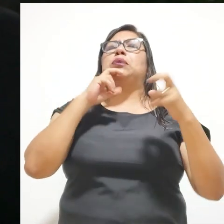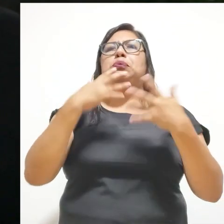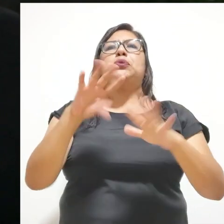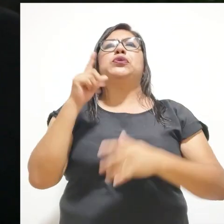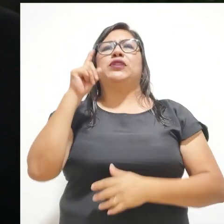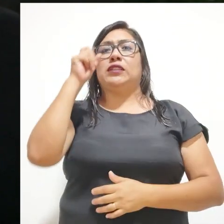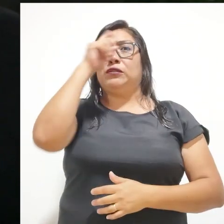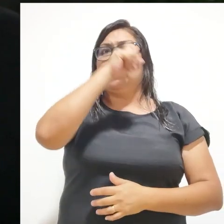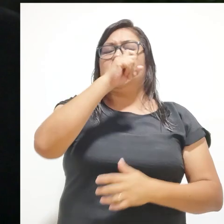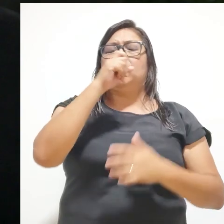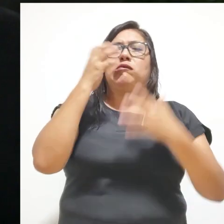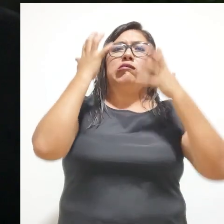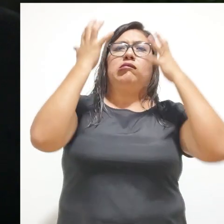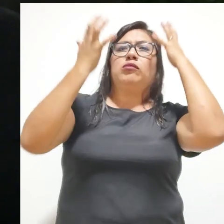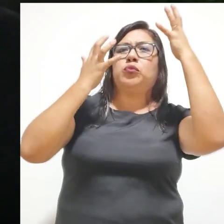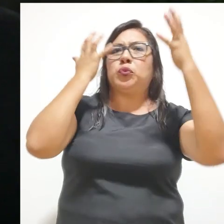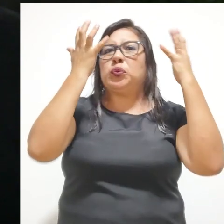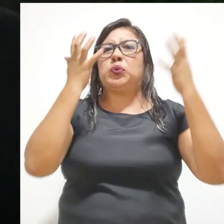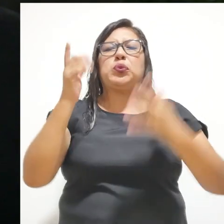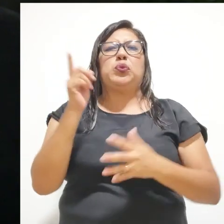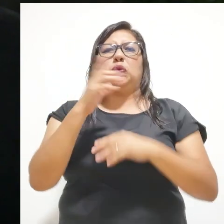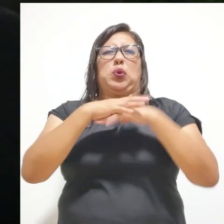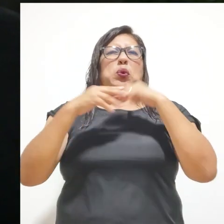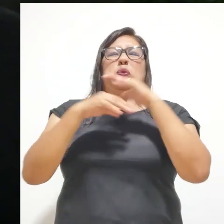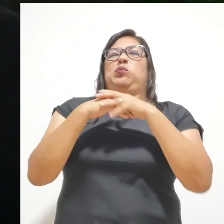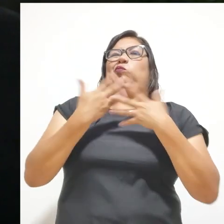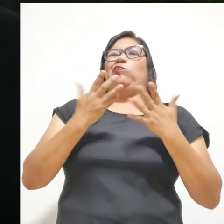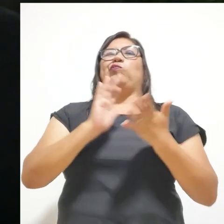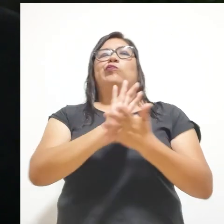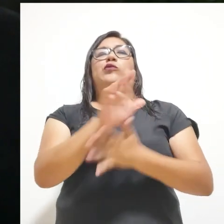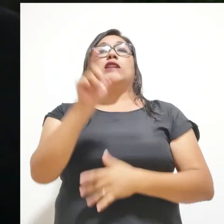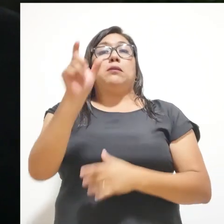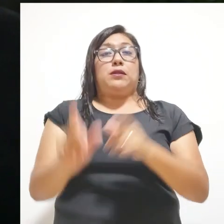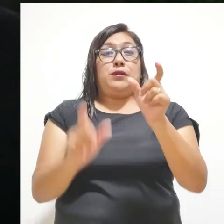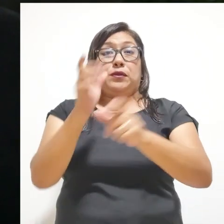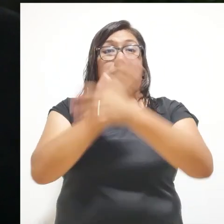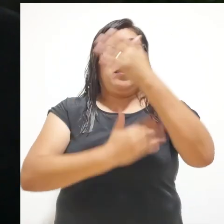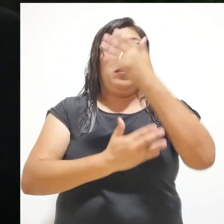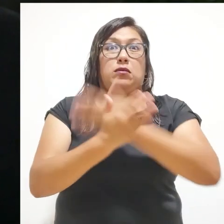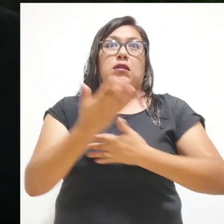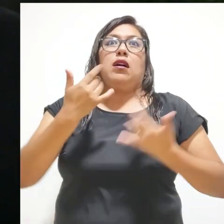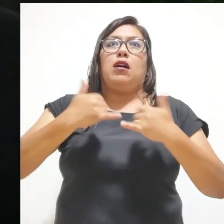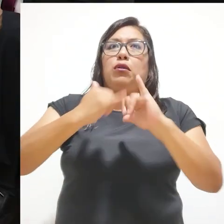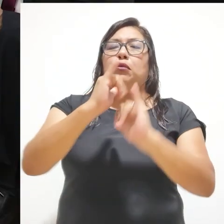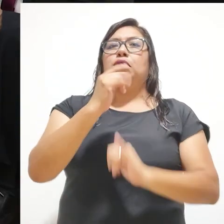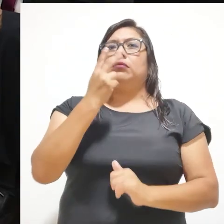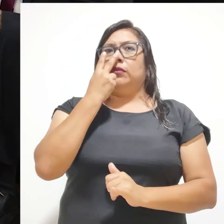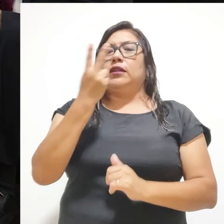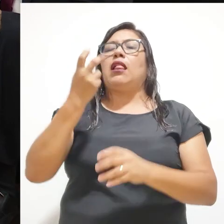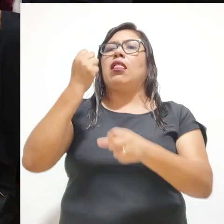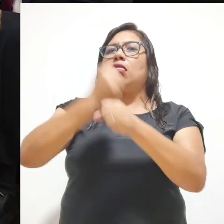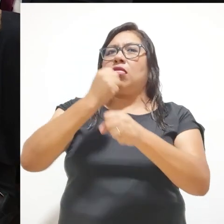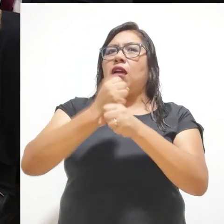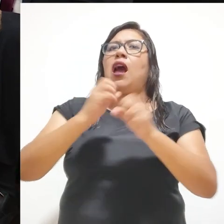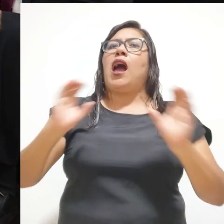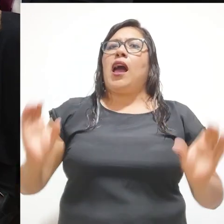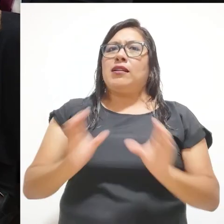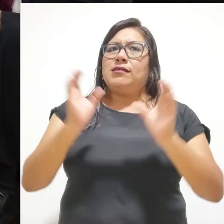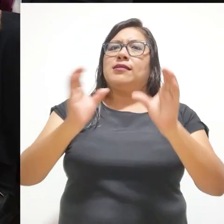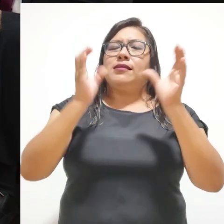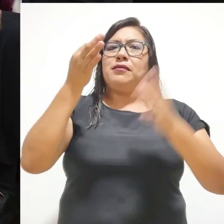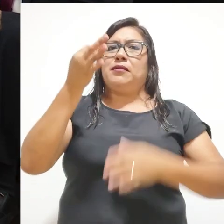que preocupa e incomoda mucho a las personas con discapacidad. Ahí tendríamos que hacer un trabajo también